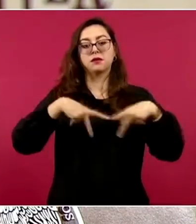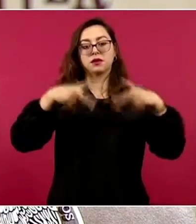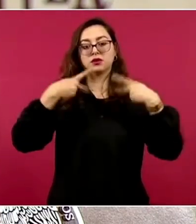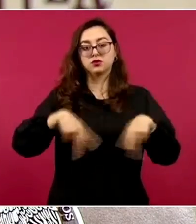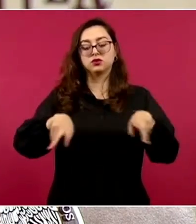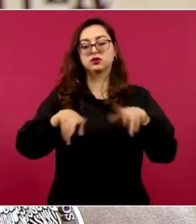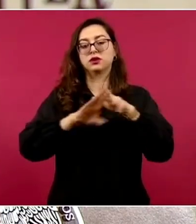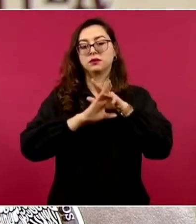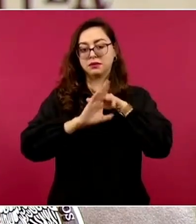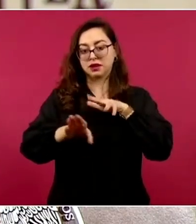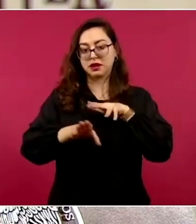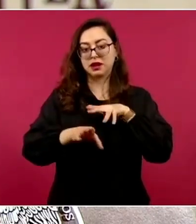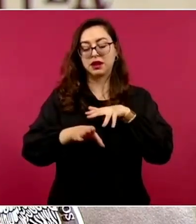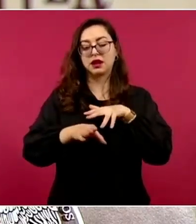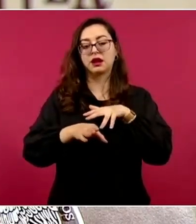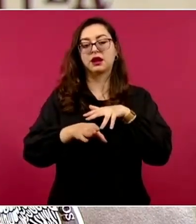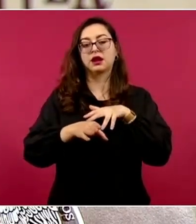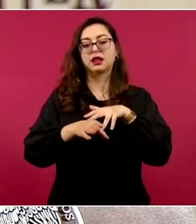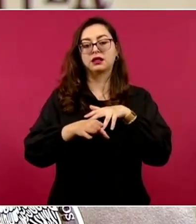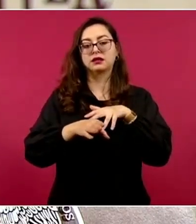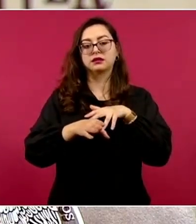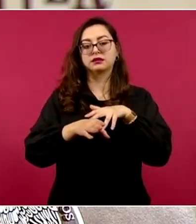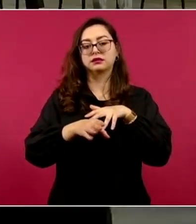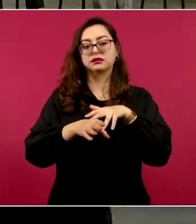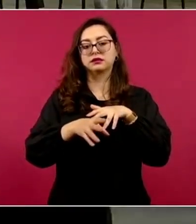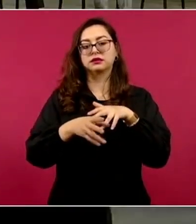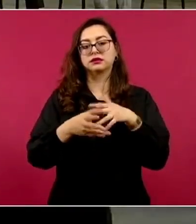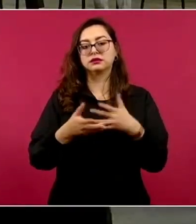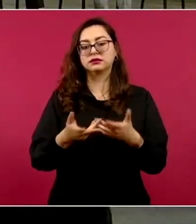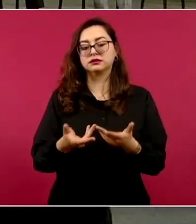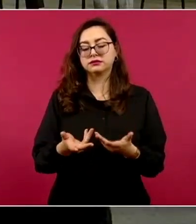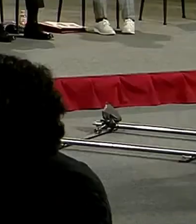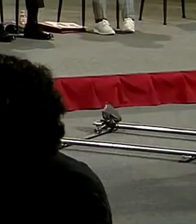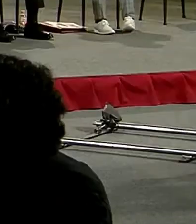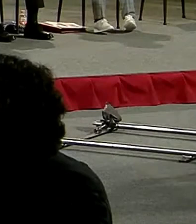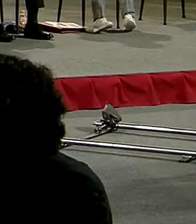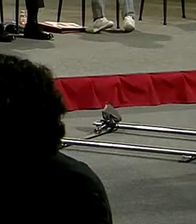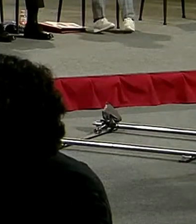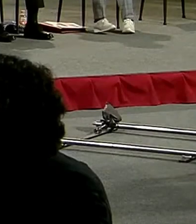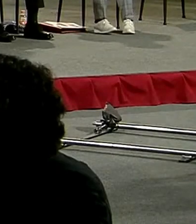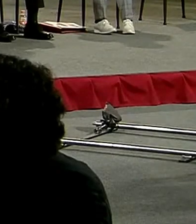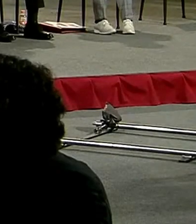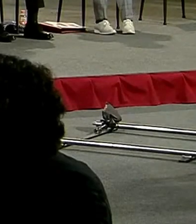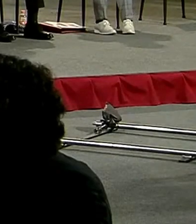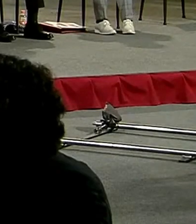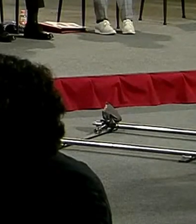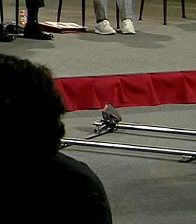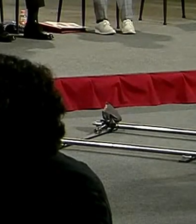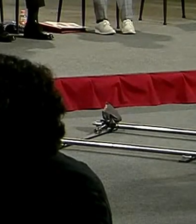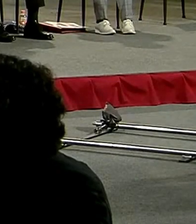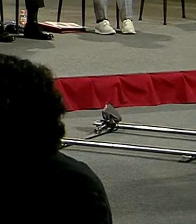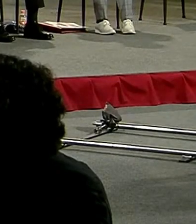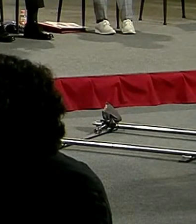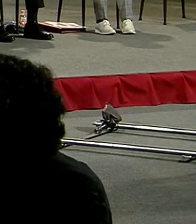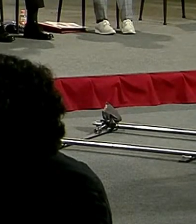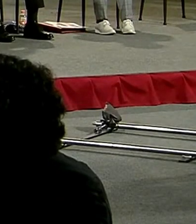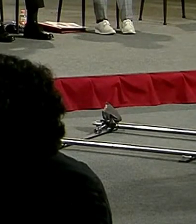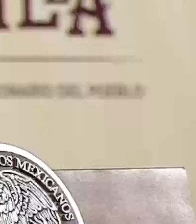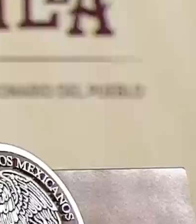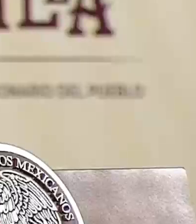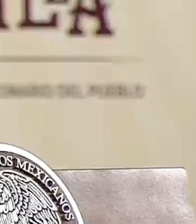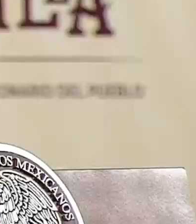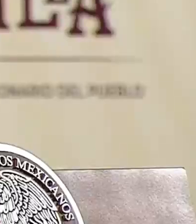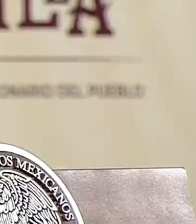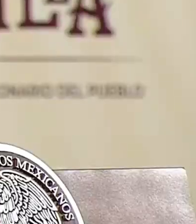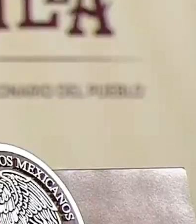los tomó la delincuencia en